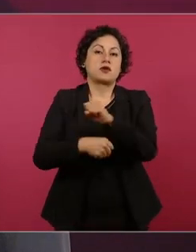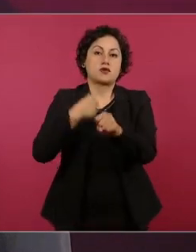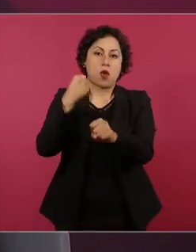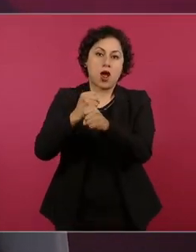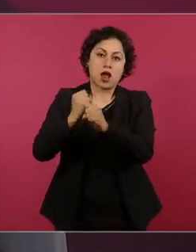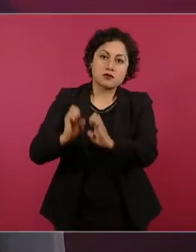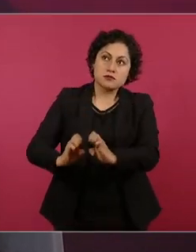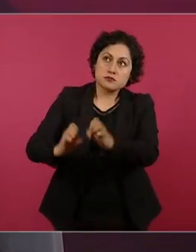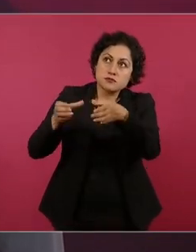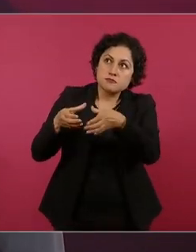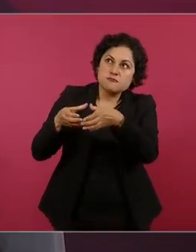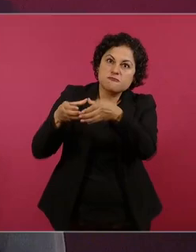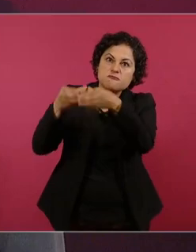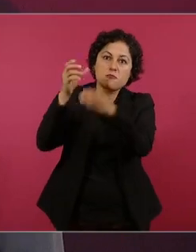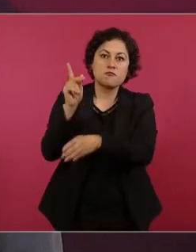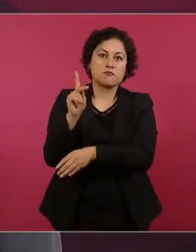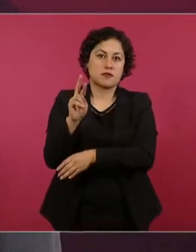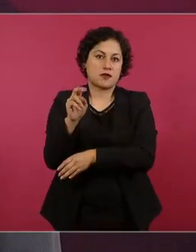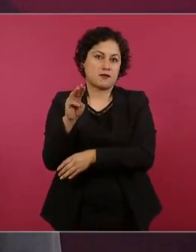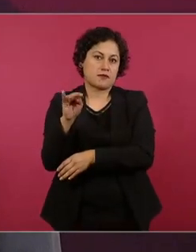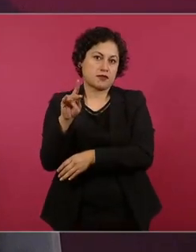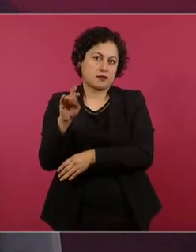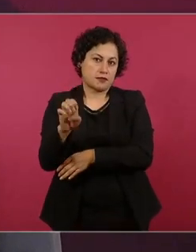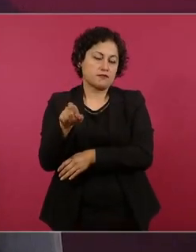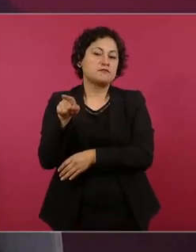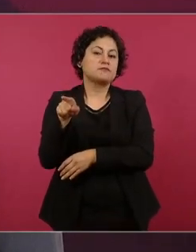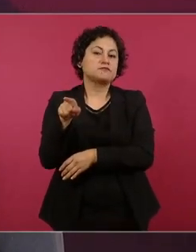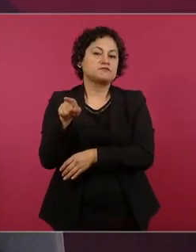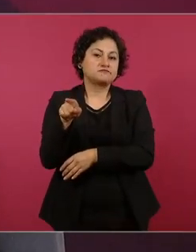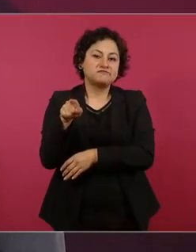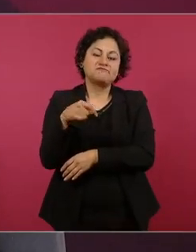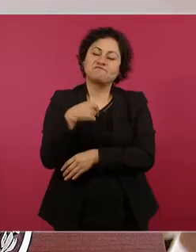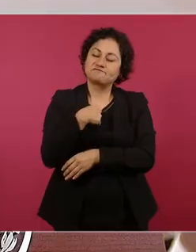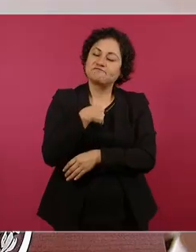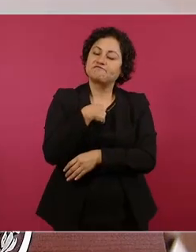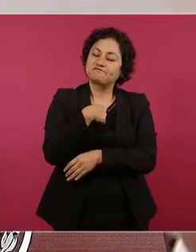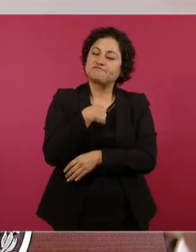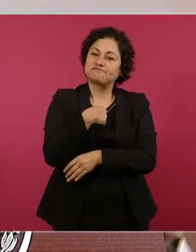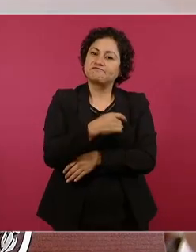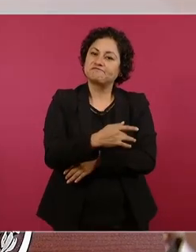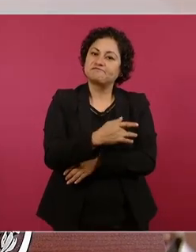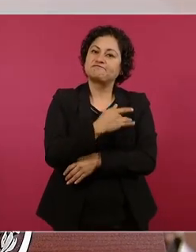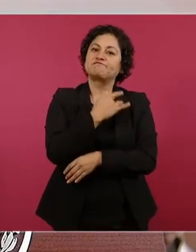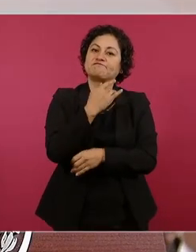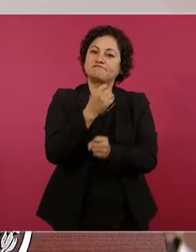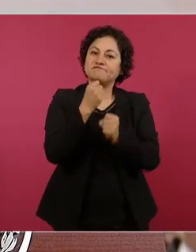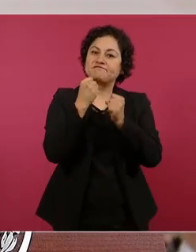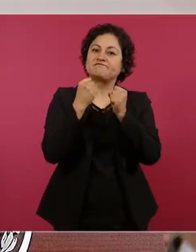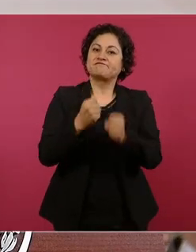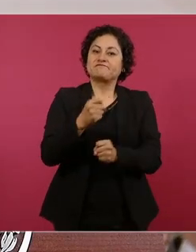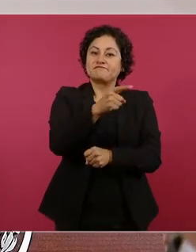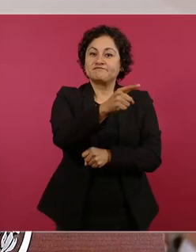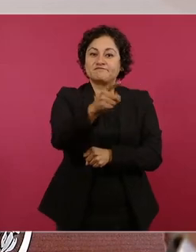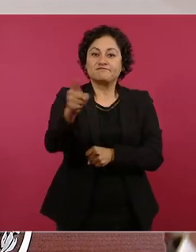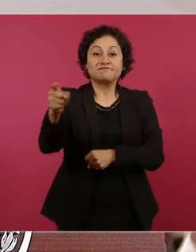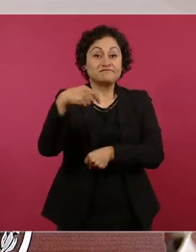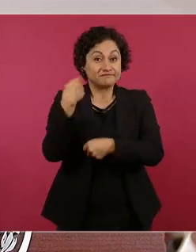la cual estoy seguro les sorprenderá